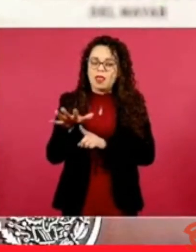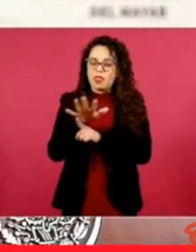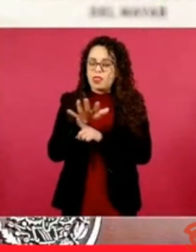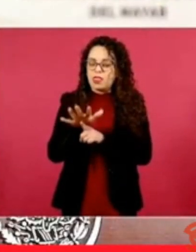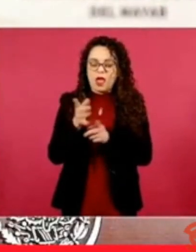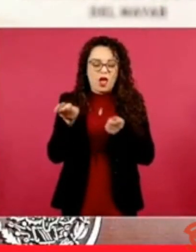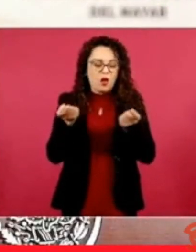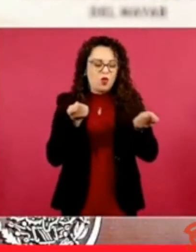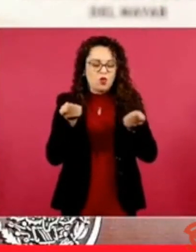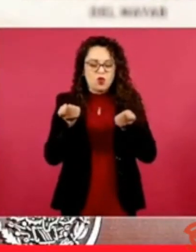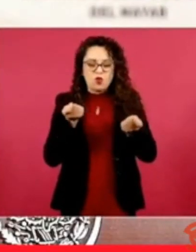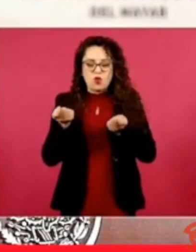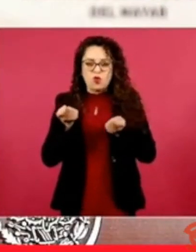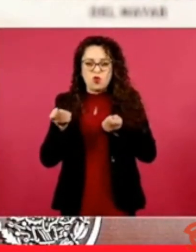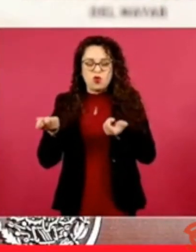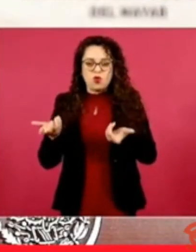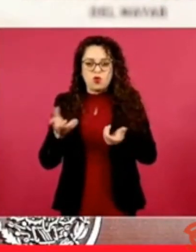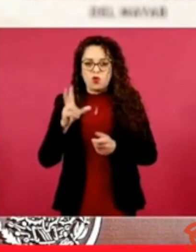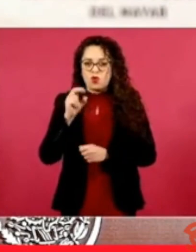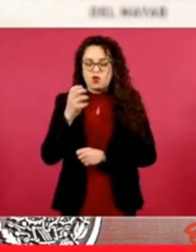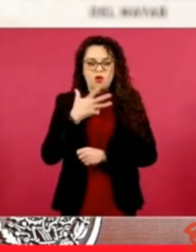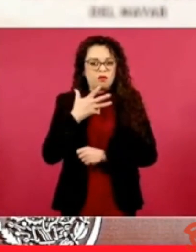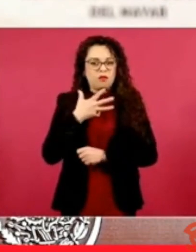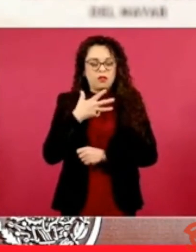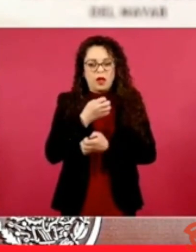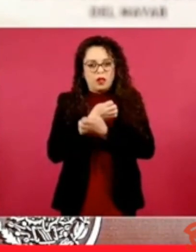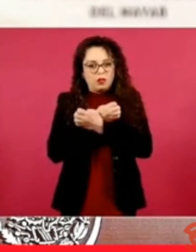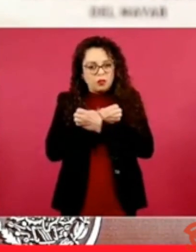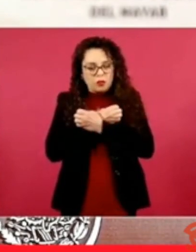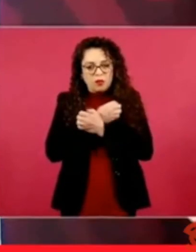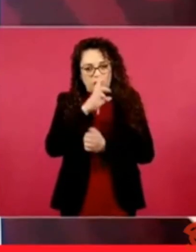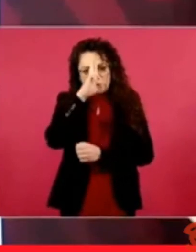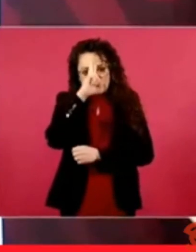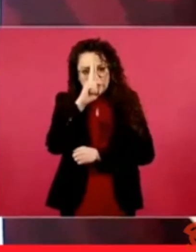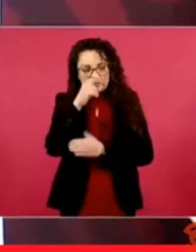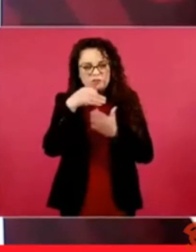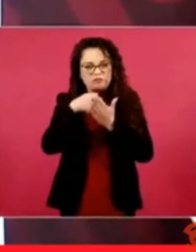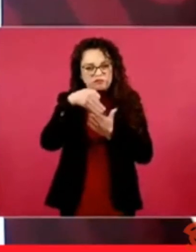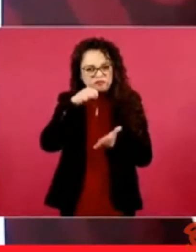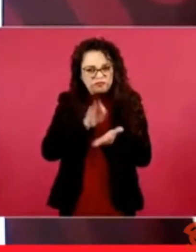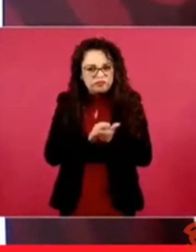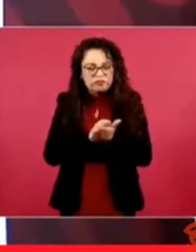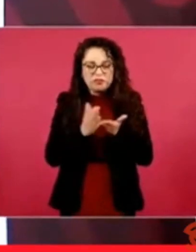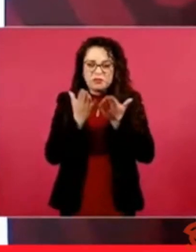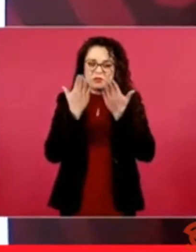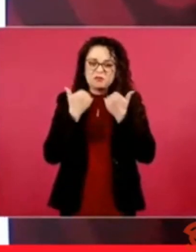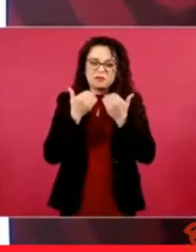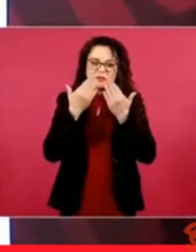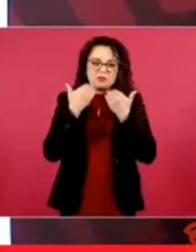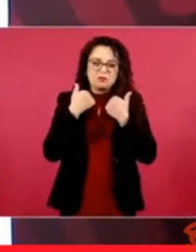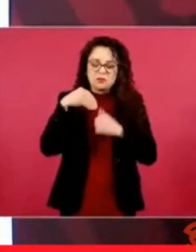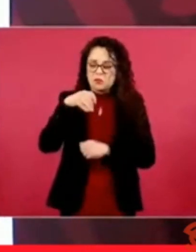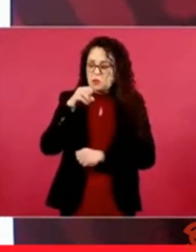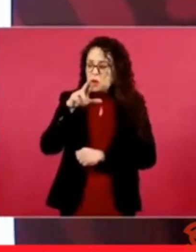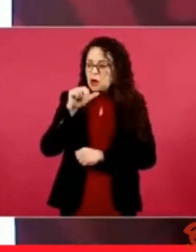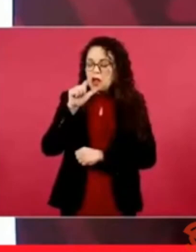la falta de escrúpulos morales y la desesperación de esta gente